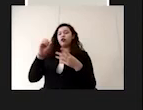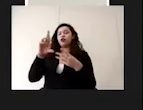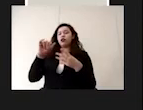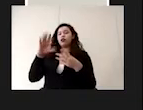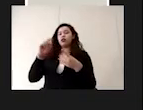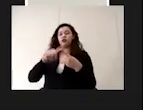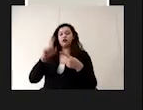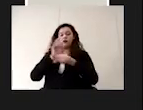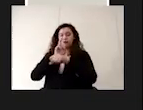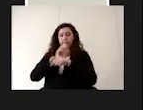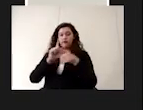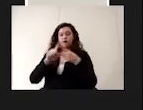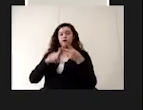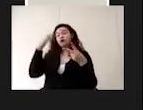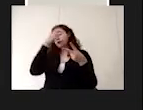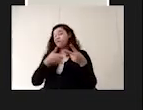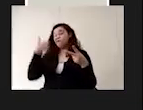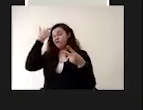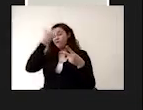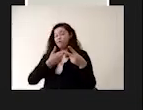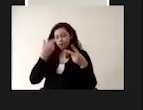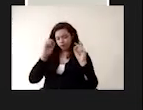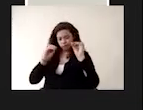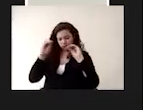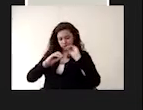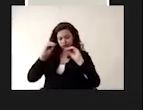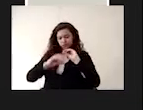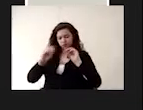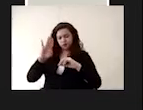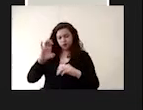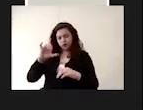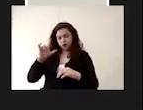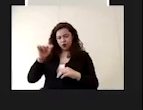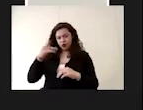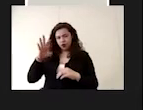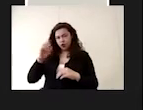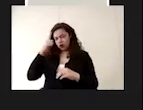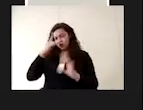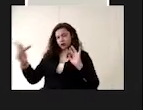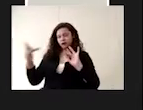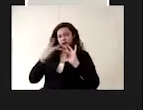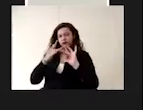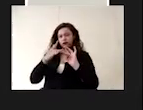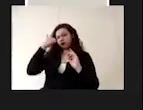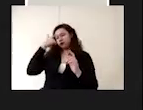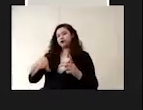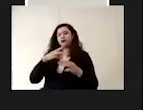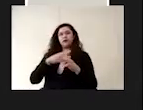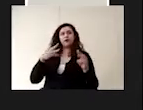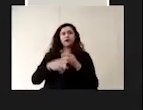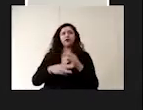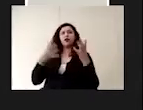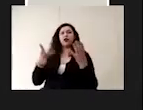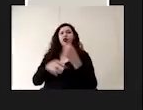segunda, el análisis de microbiológicos del agua que se encuentra en contacto directo con materias primas o productos.